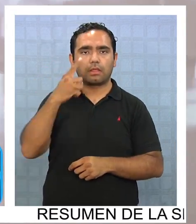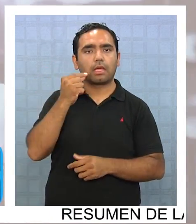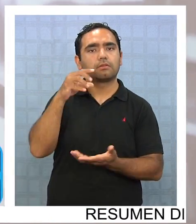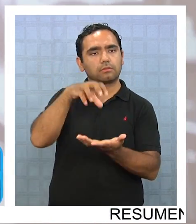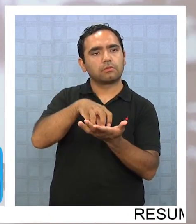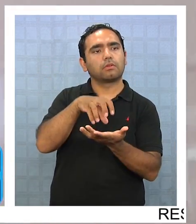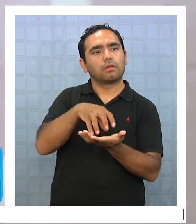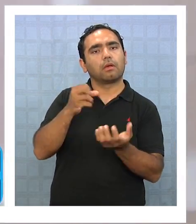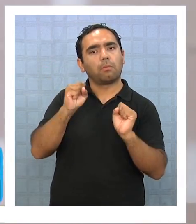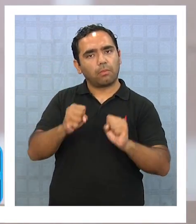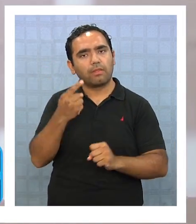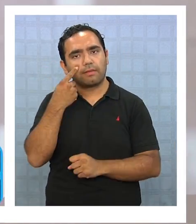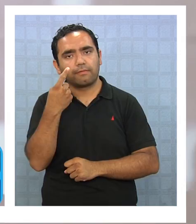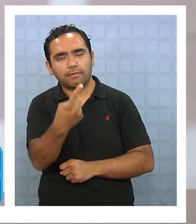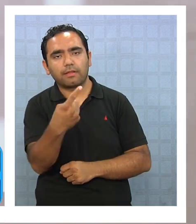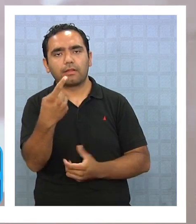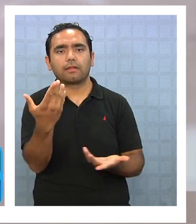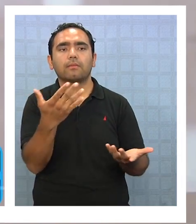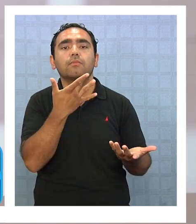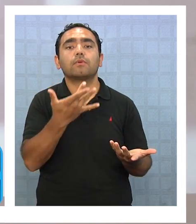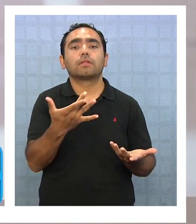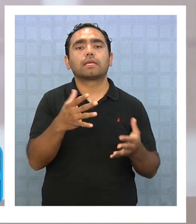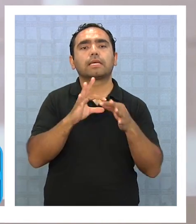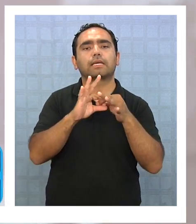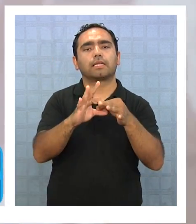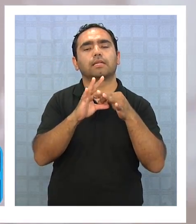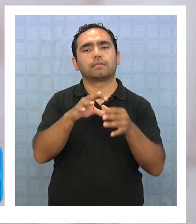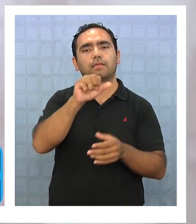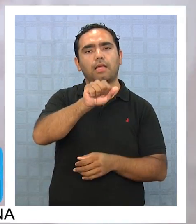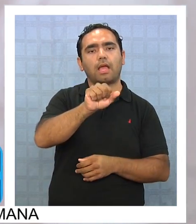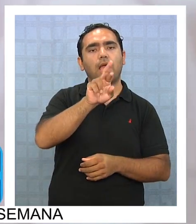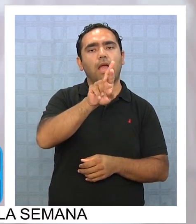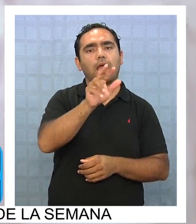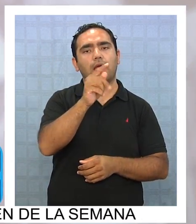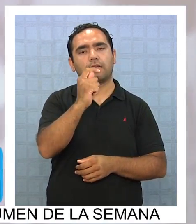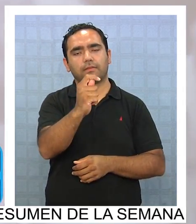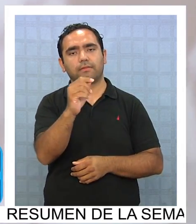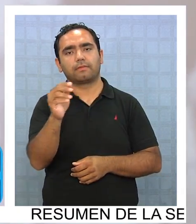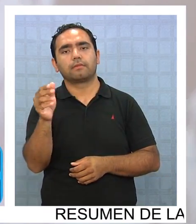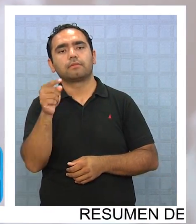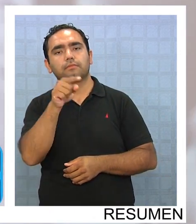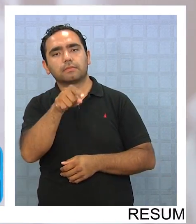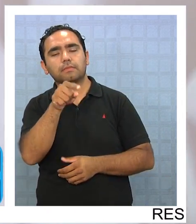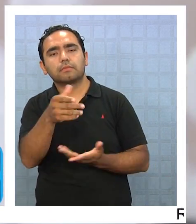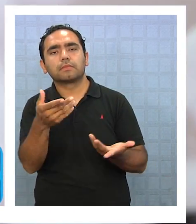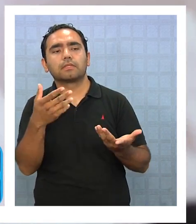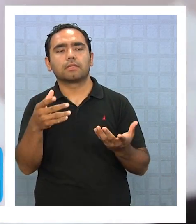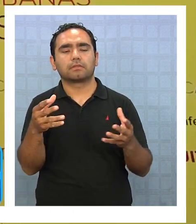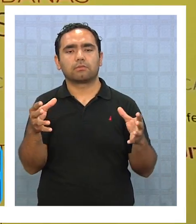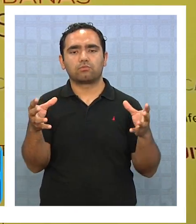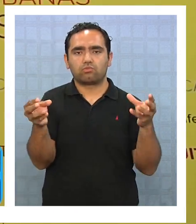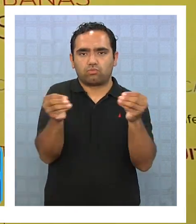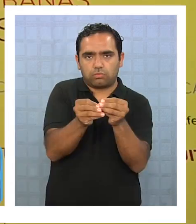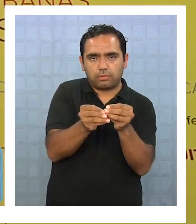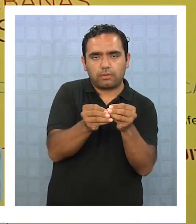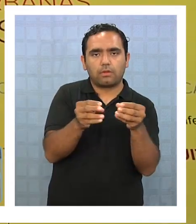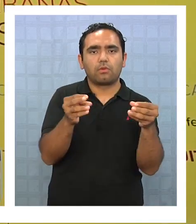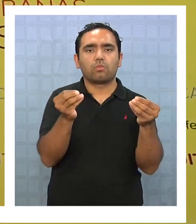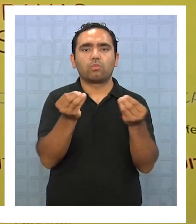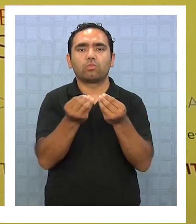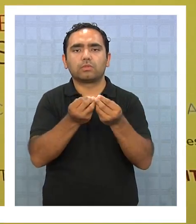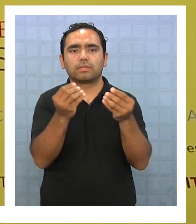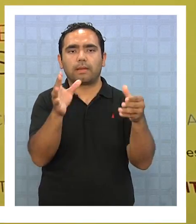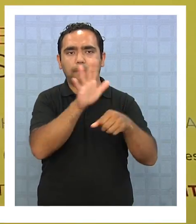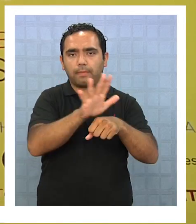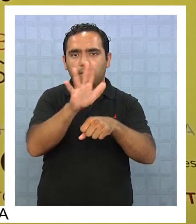es posible ver este tipo de filmaciones gracias al Arc Film Fest, un compendio de películas que tienen sus argumentos